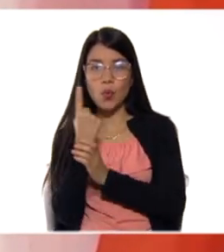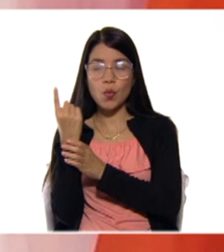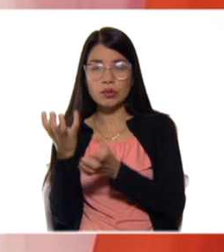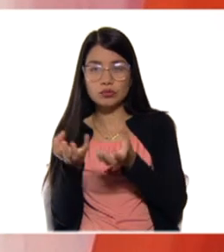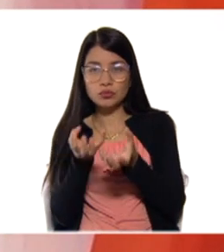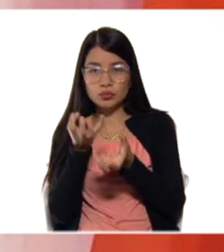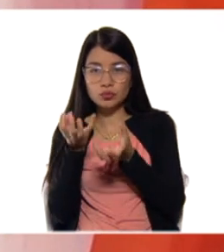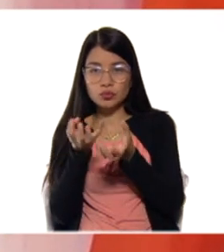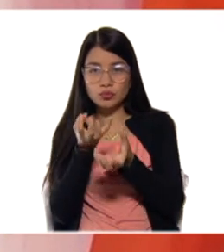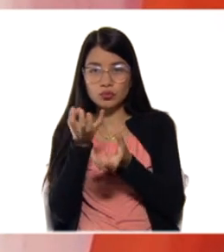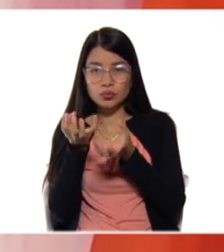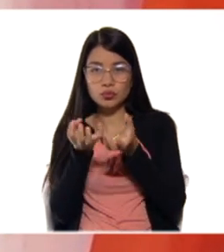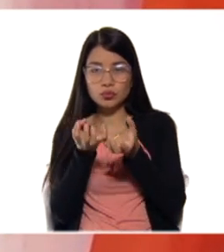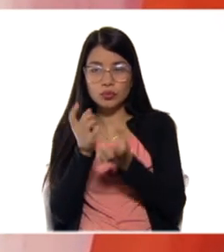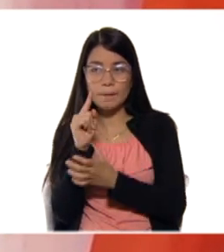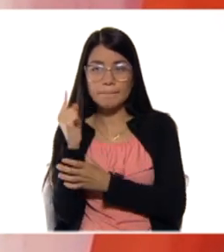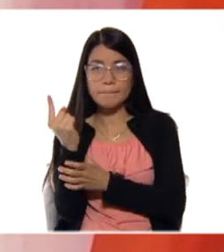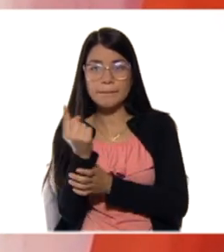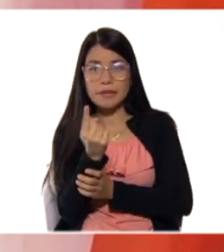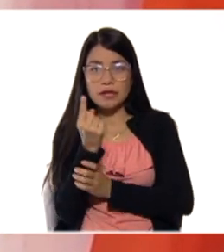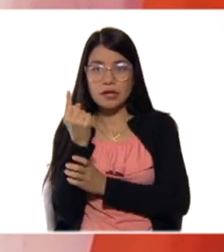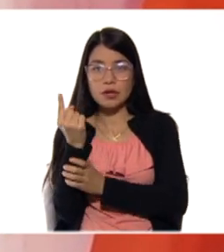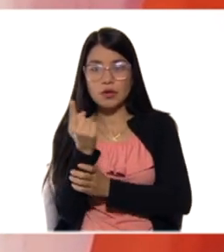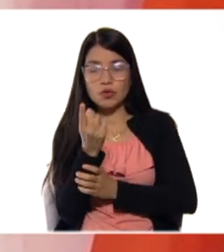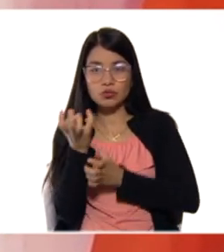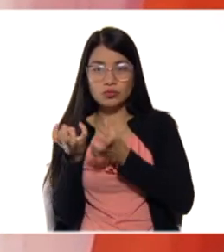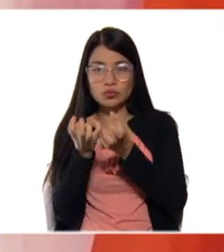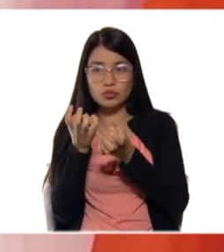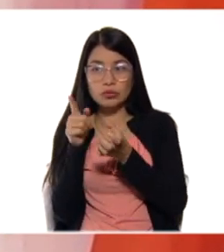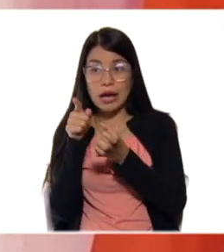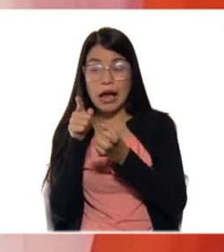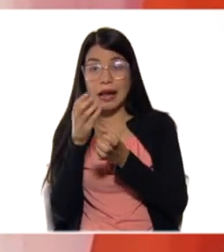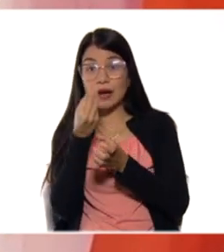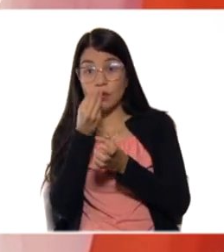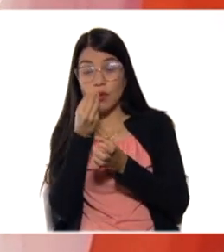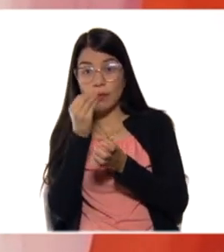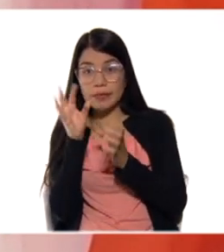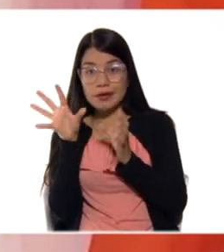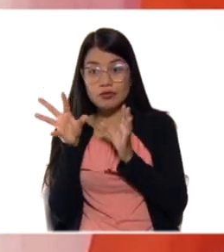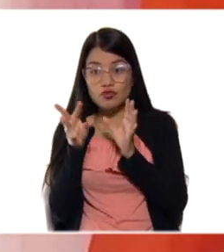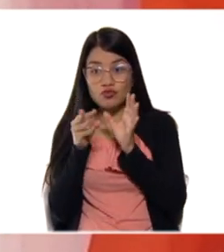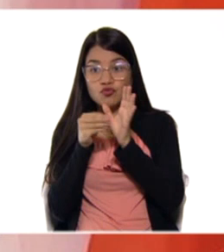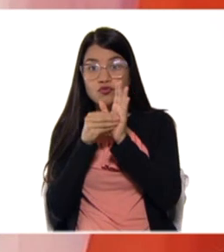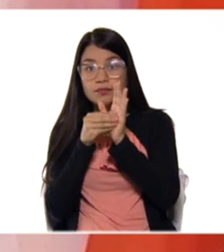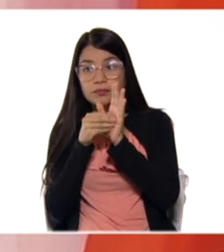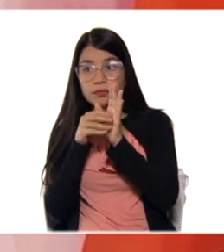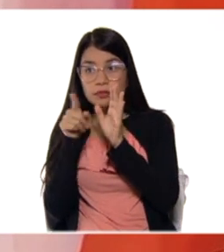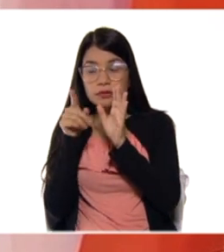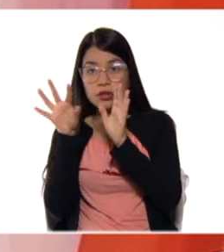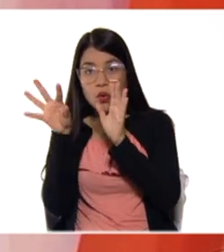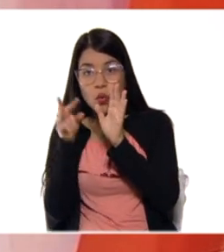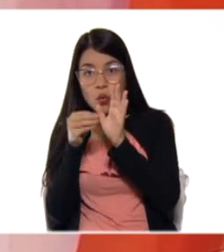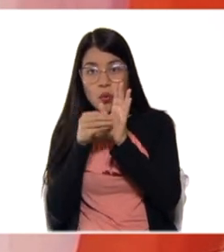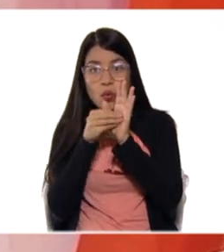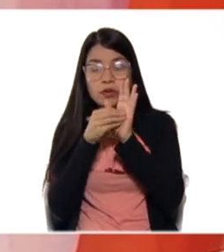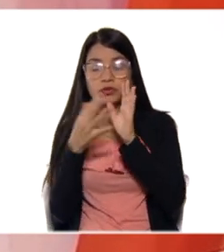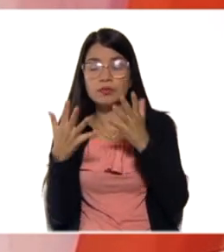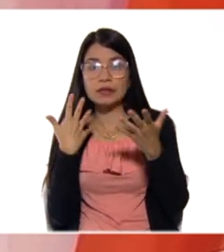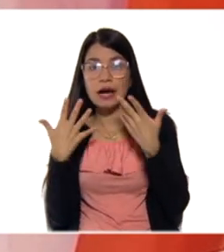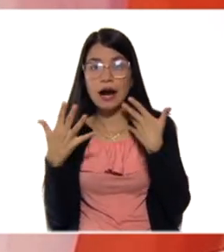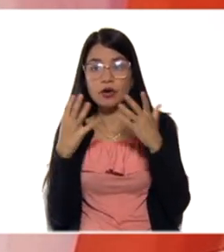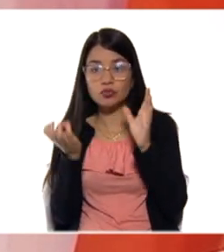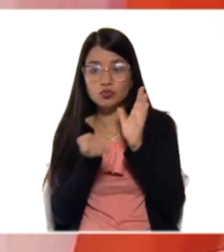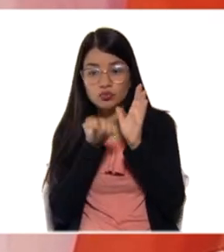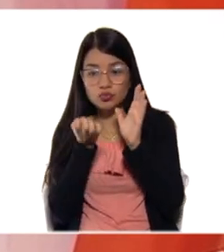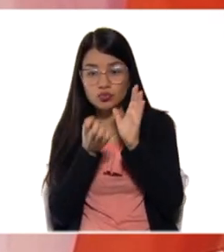el horno, el alimento absorbe la energía del microondas a través de ese tipo de ondas y